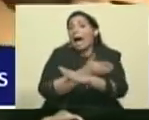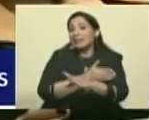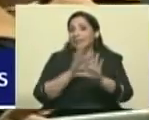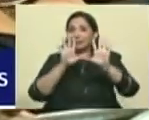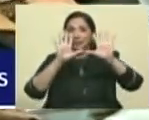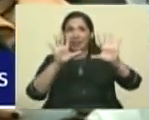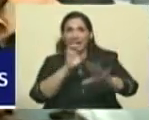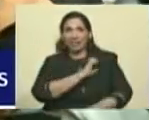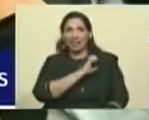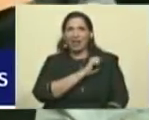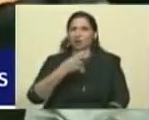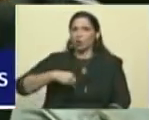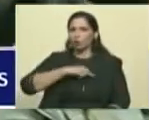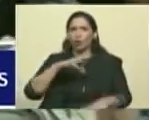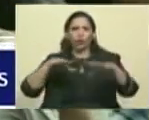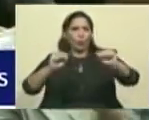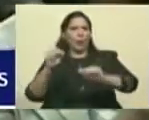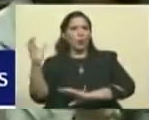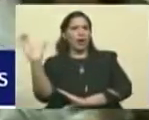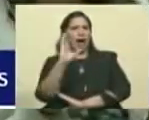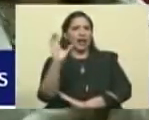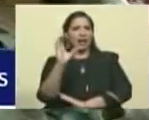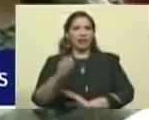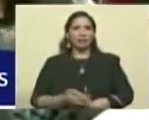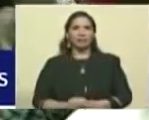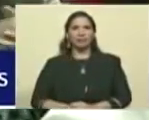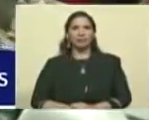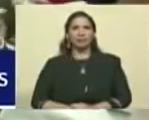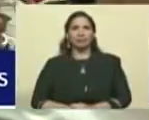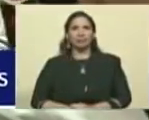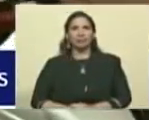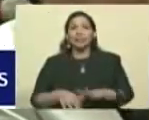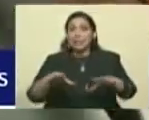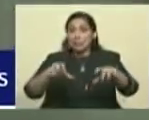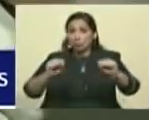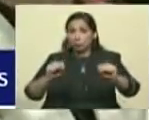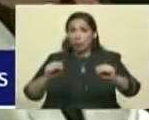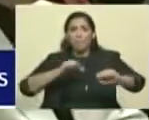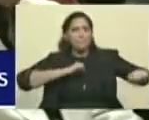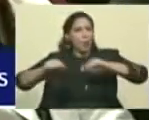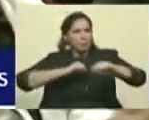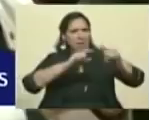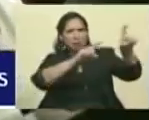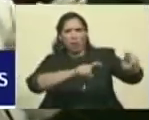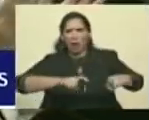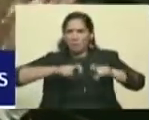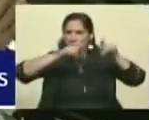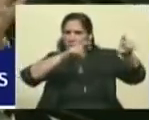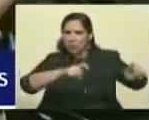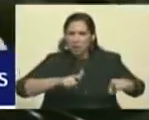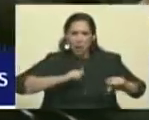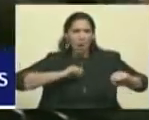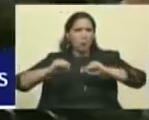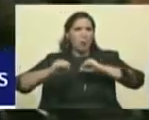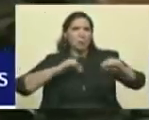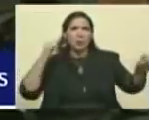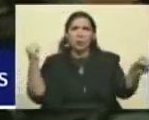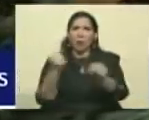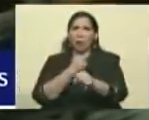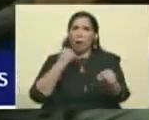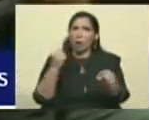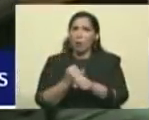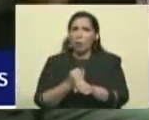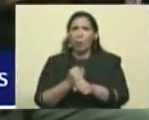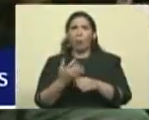enero, nosotros tomamos Caracas. Lo tomamos con los movimientos campesinos, lo tomamos con los trabajadores, lo